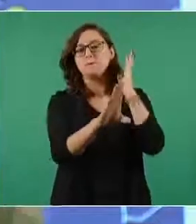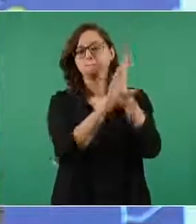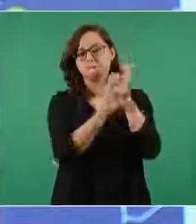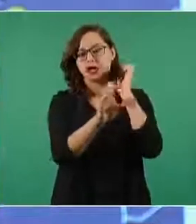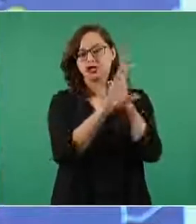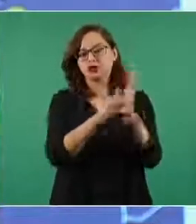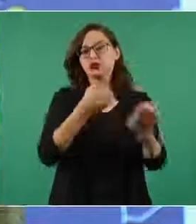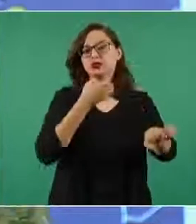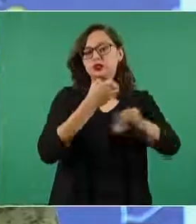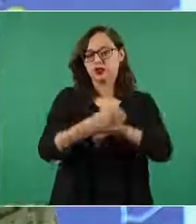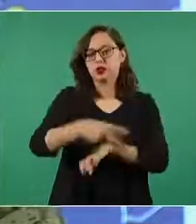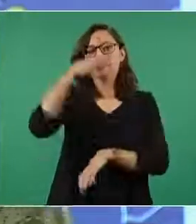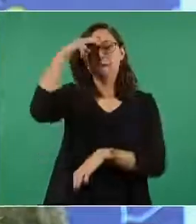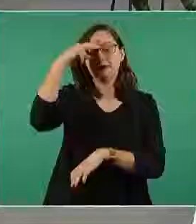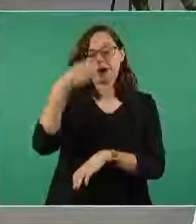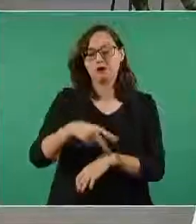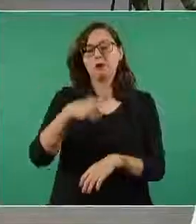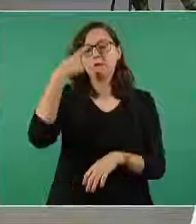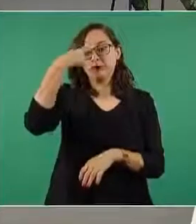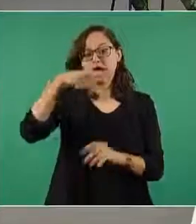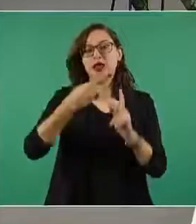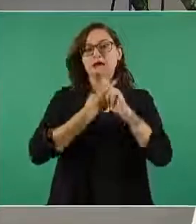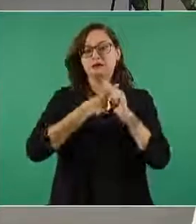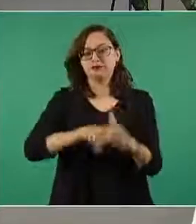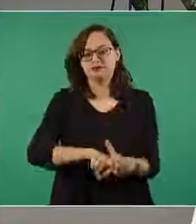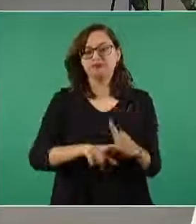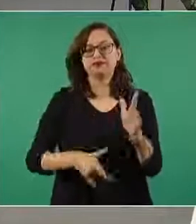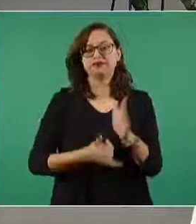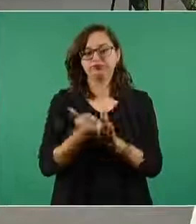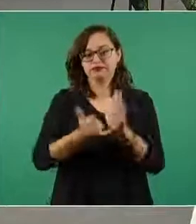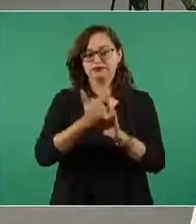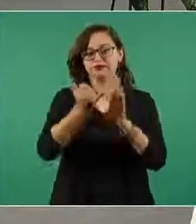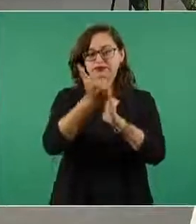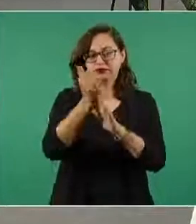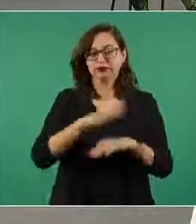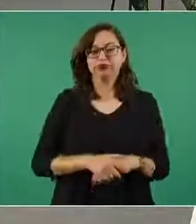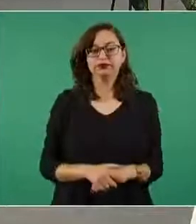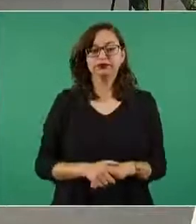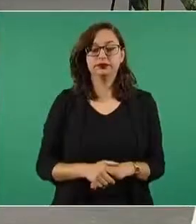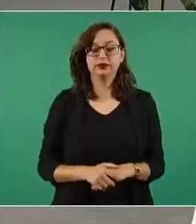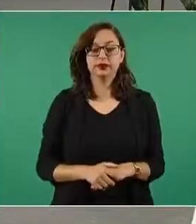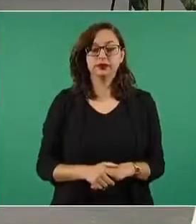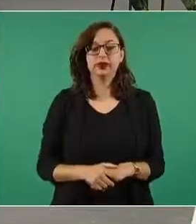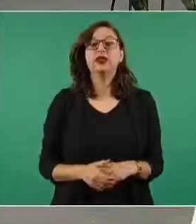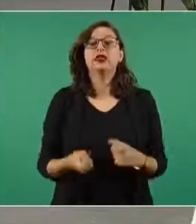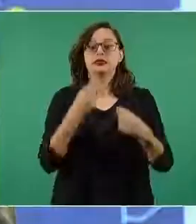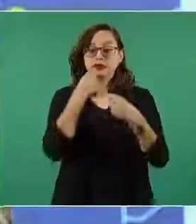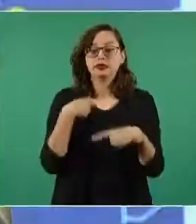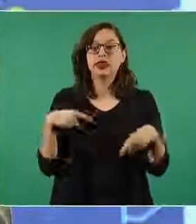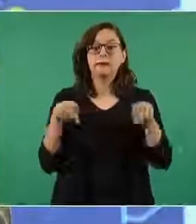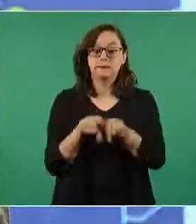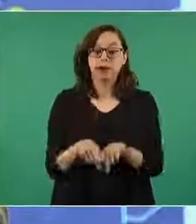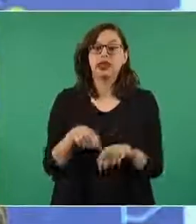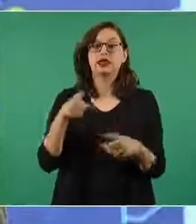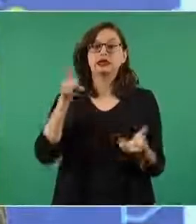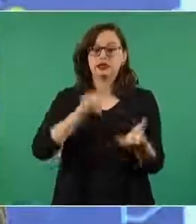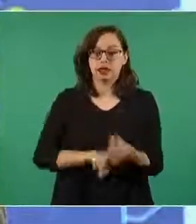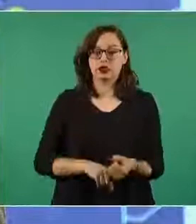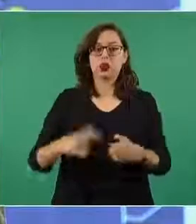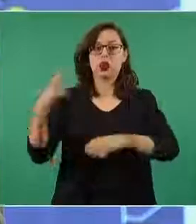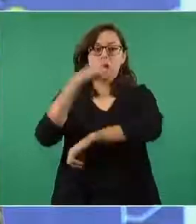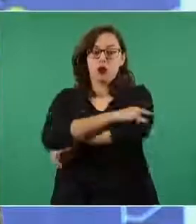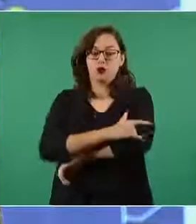esta fase del proyecto y nosotros vamos a construir las estaciones del Mexibus al interior del